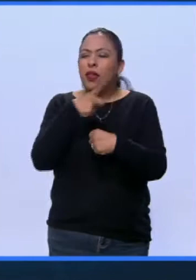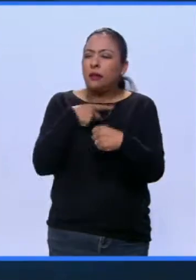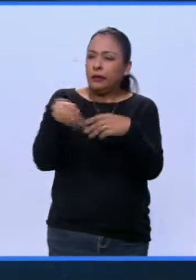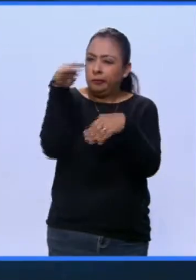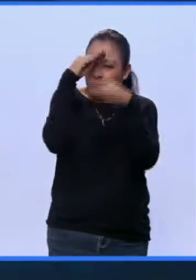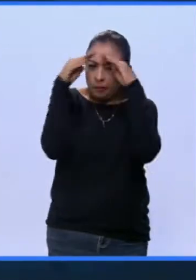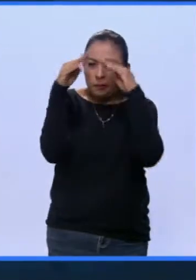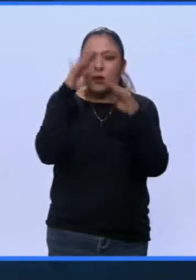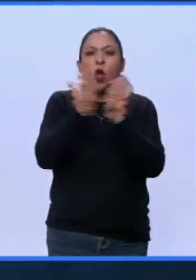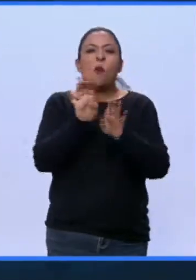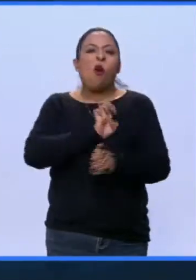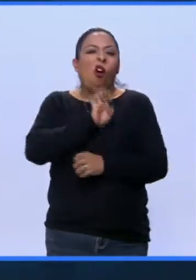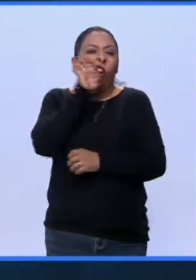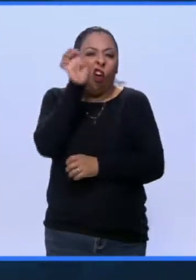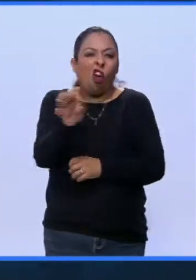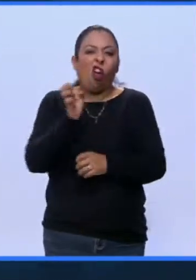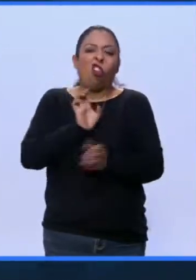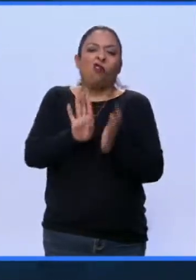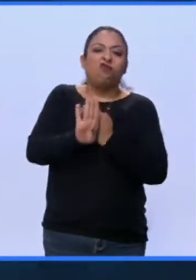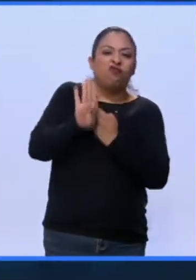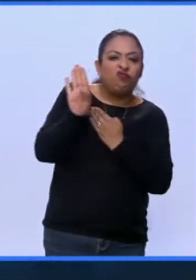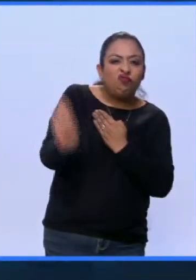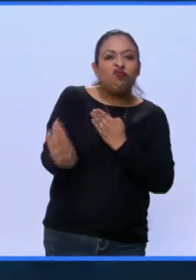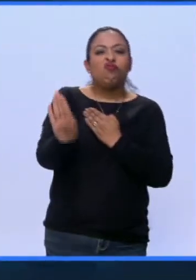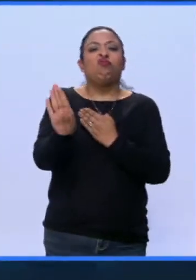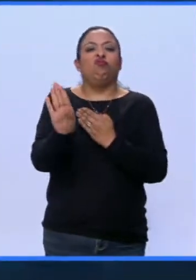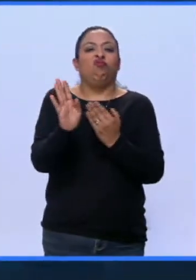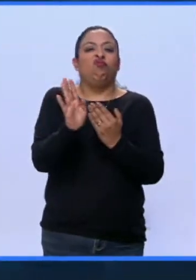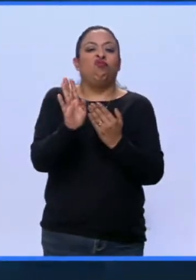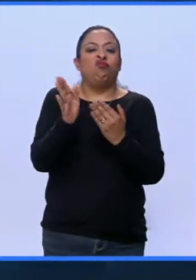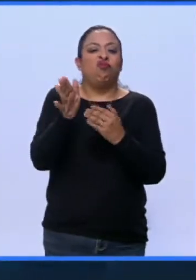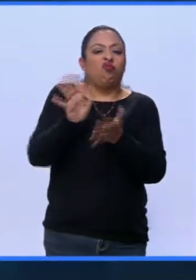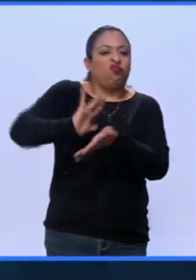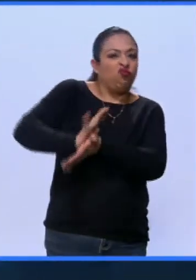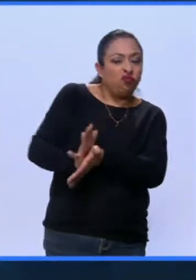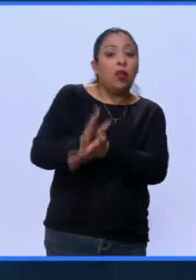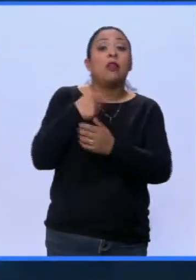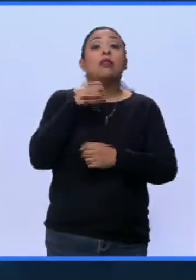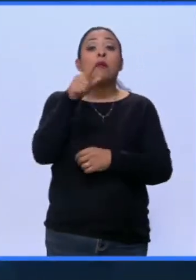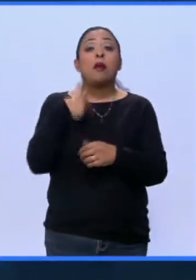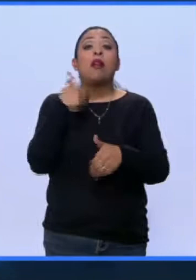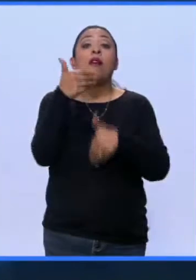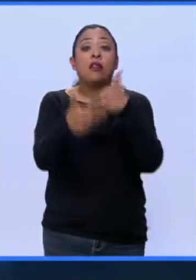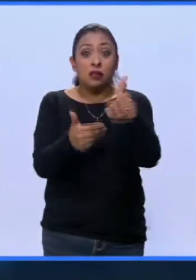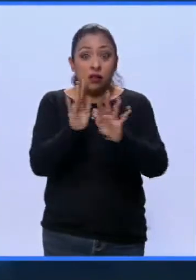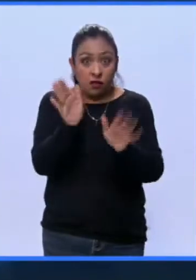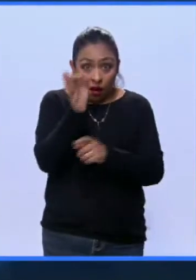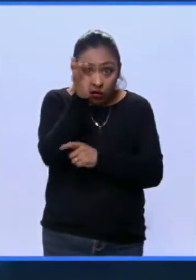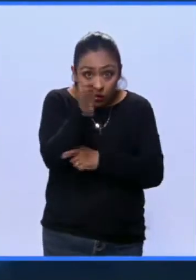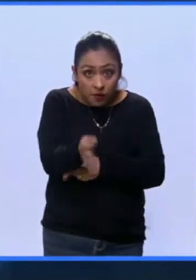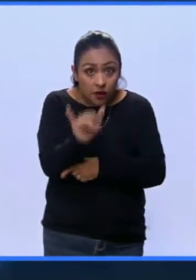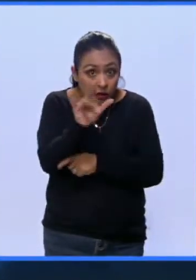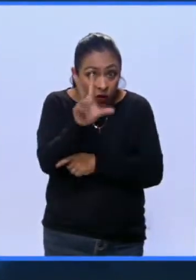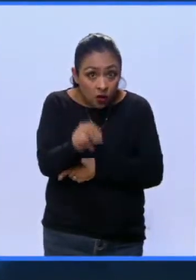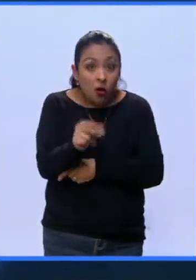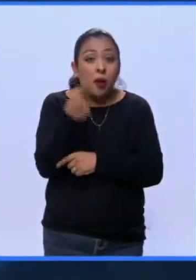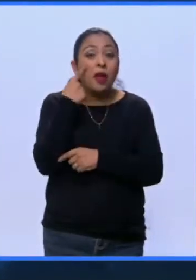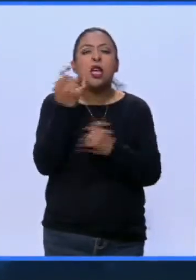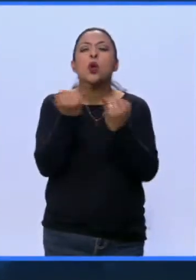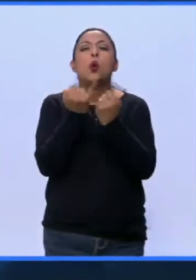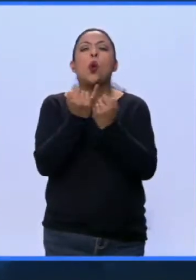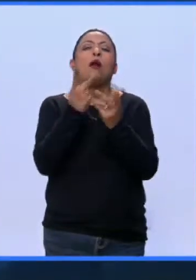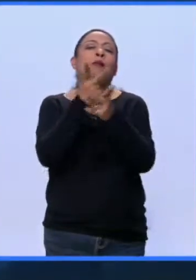los discursos de odio, segregación y exclusión, pero también si en realidad se ha avanzado en la aceptación, que no es lo mismo que